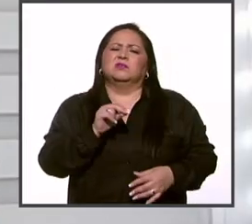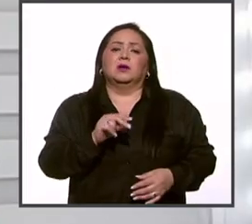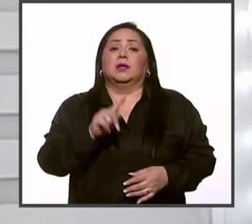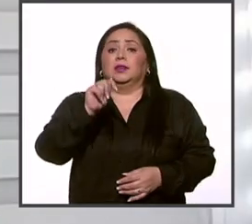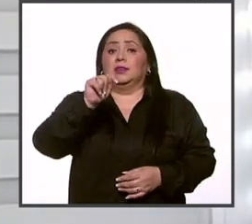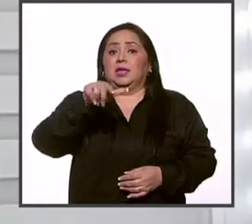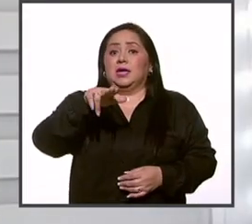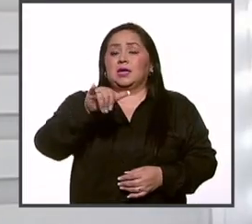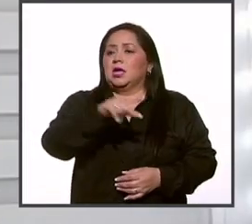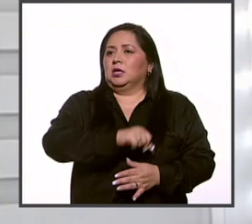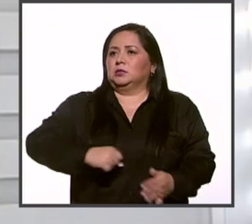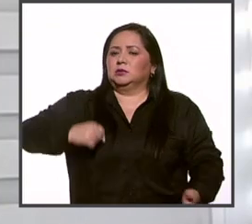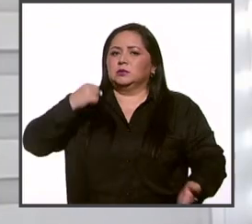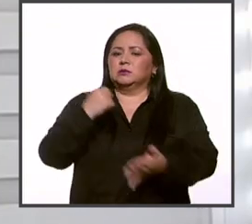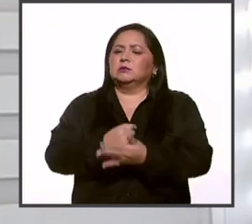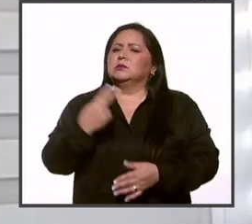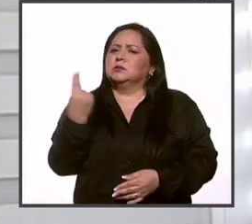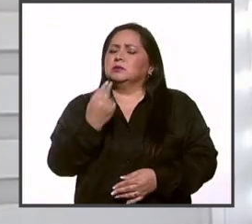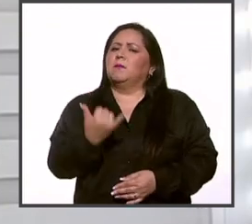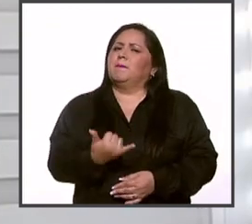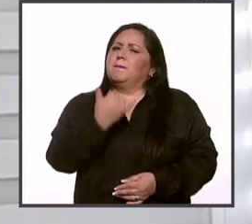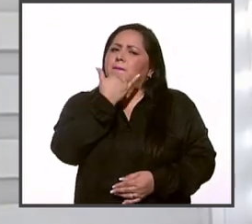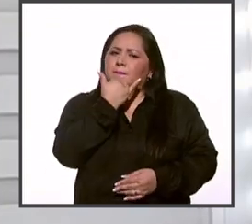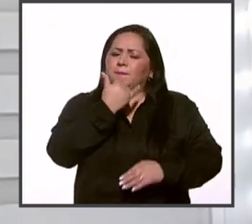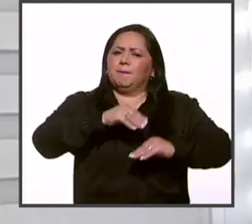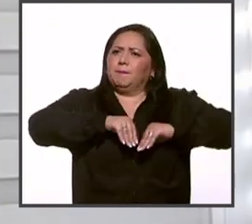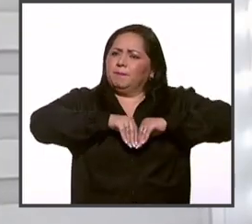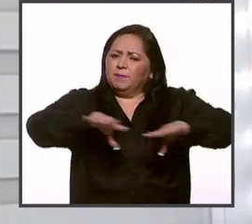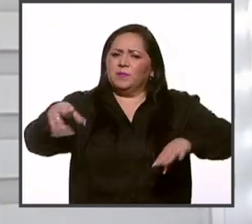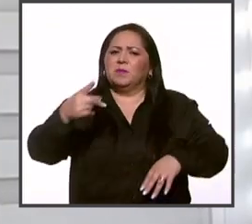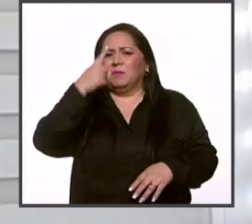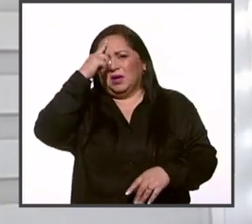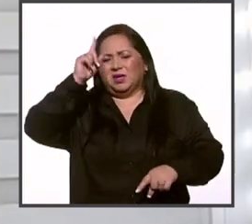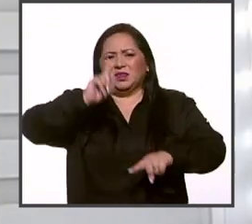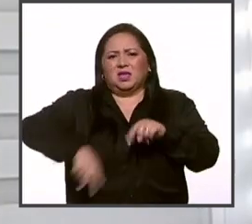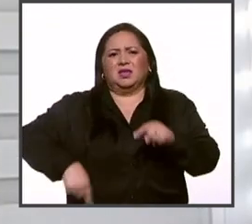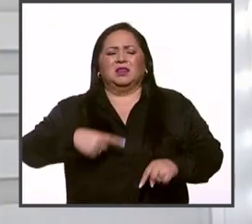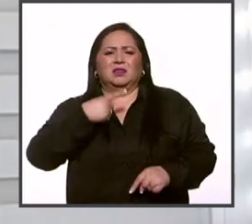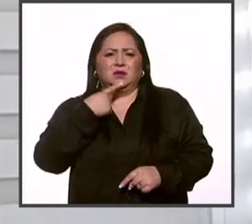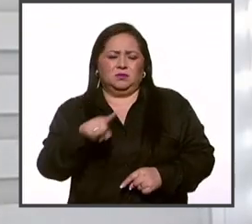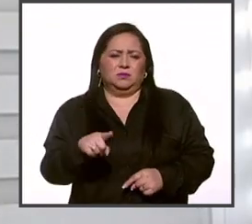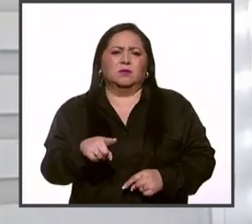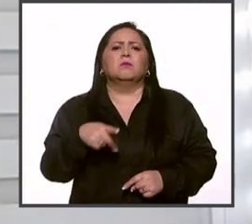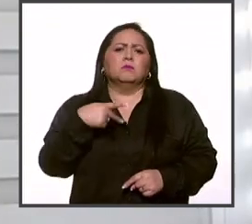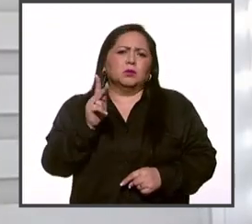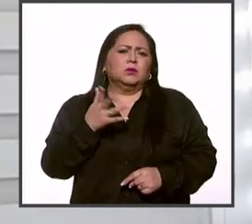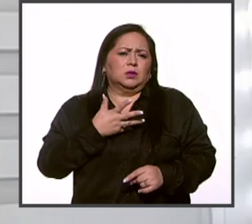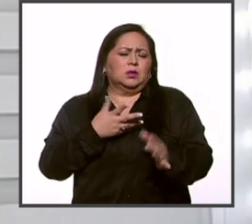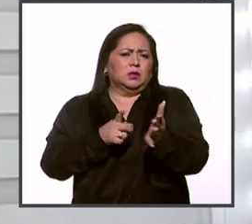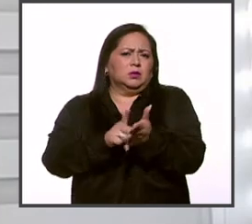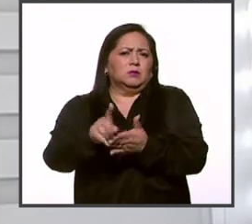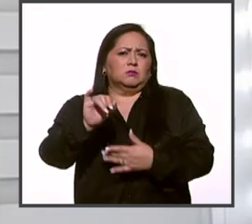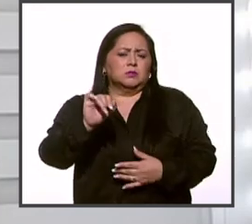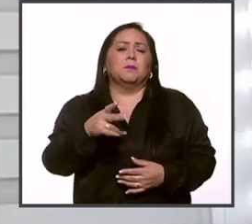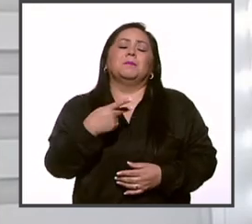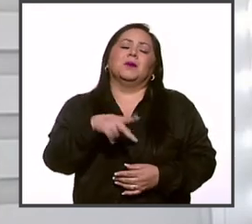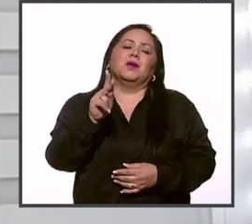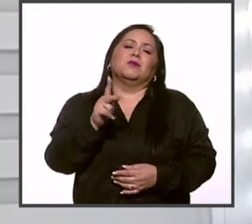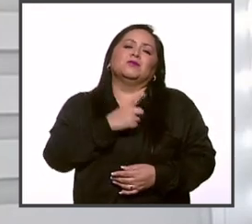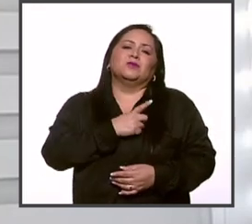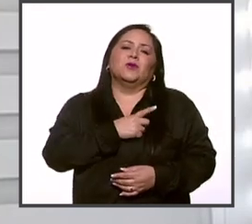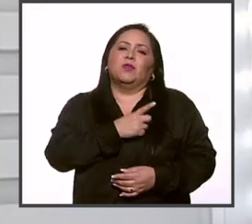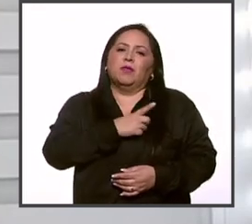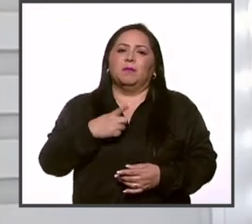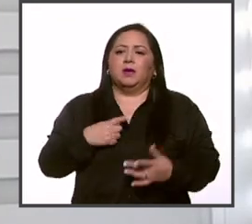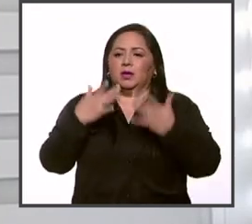exige una disculpa pública para retirar la denuncia. Tiene derecho a hacerlo, solo que debería